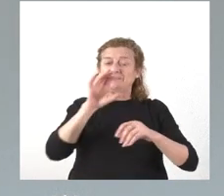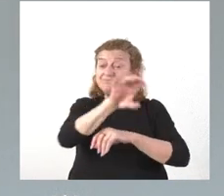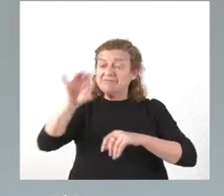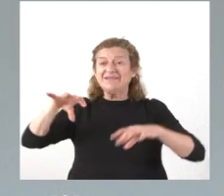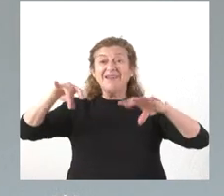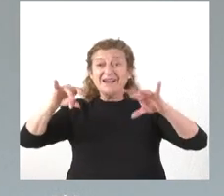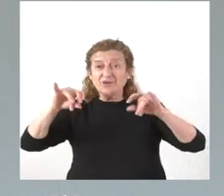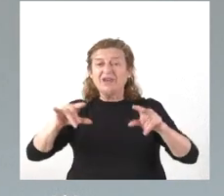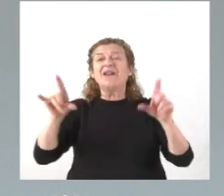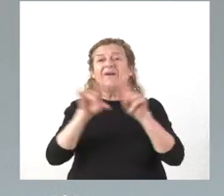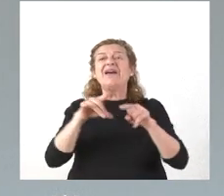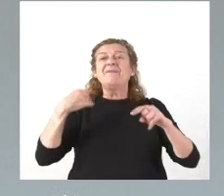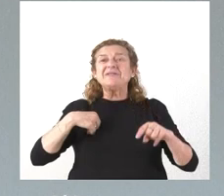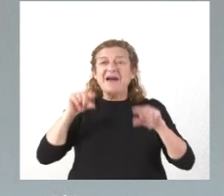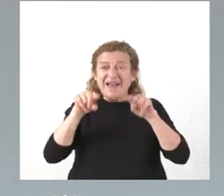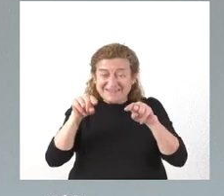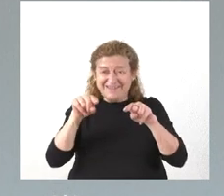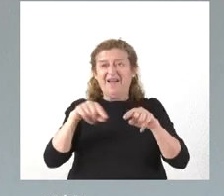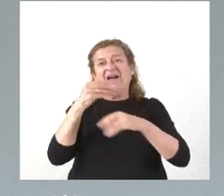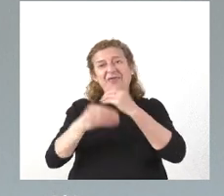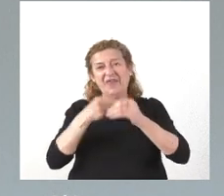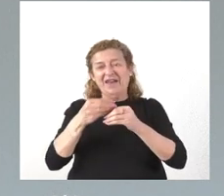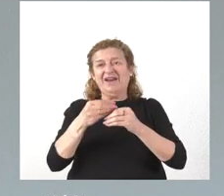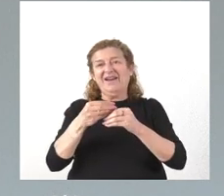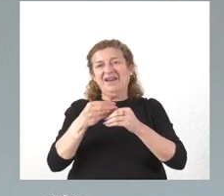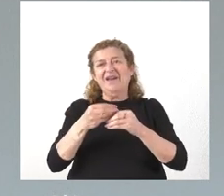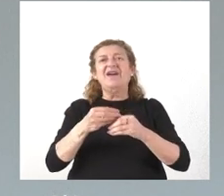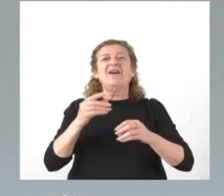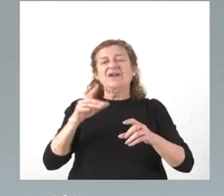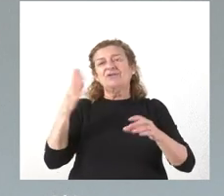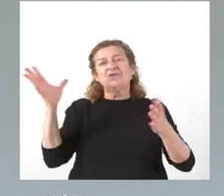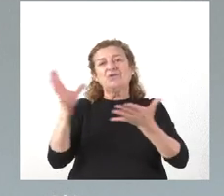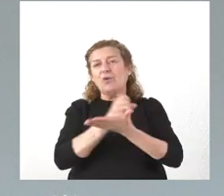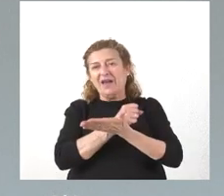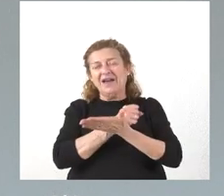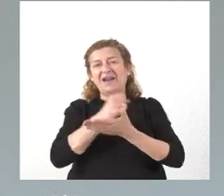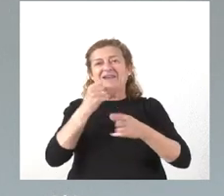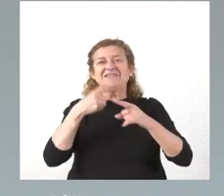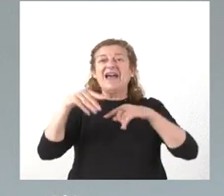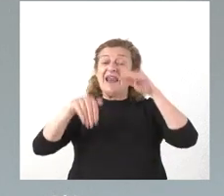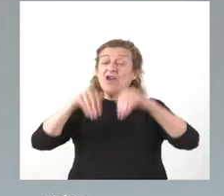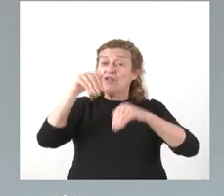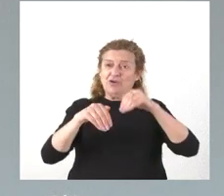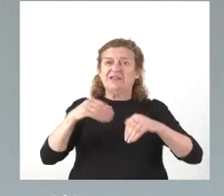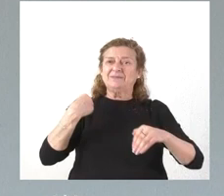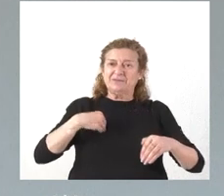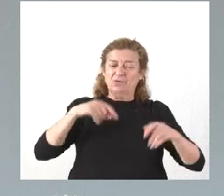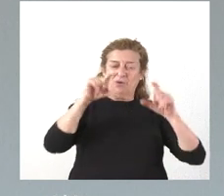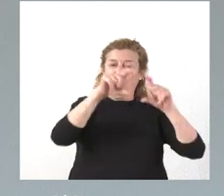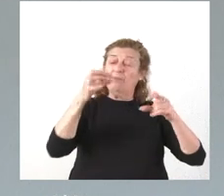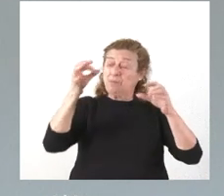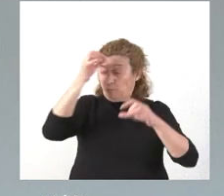deban de ser estas las que procedan a llevar a cabo las correspondientes elecciones en dichas entidades locales.